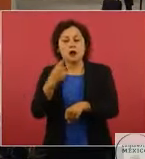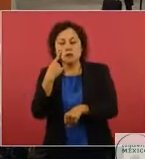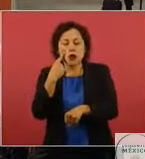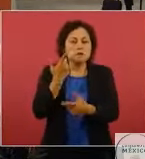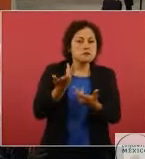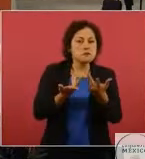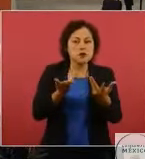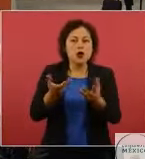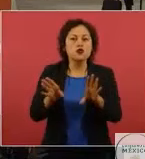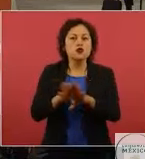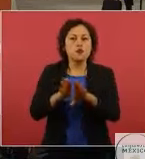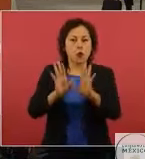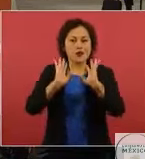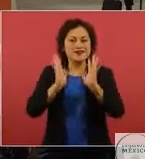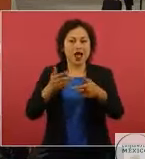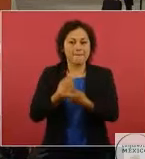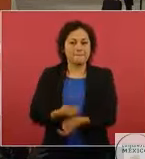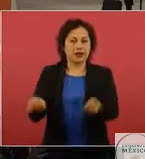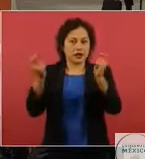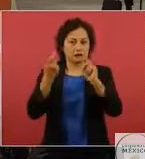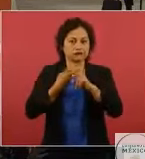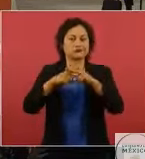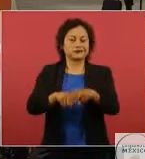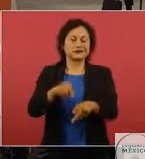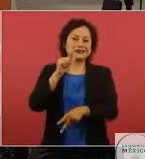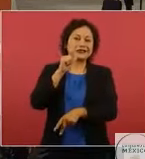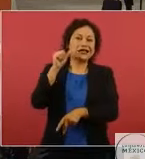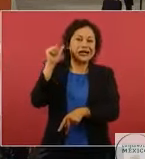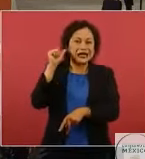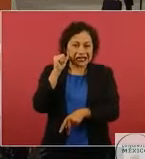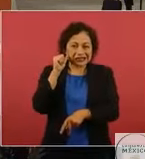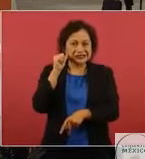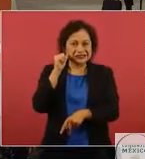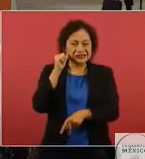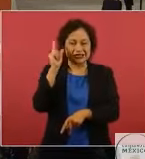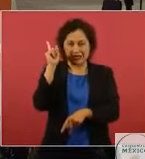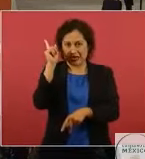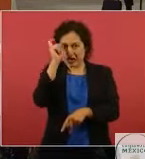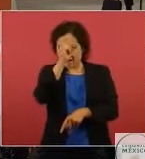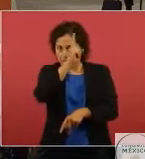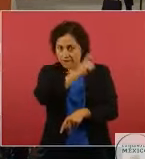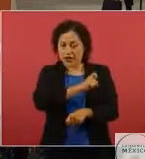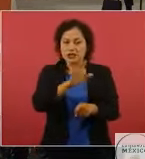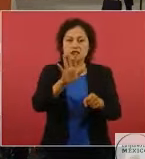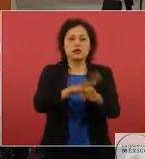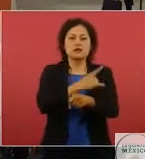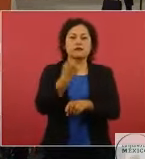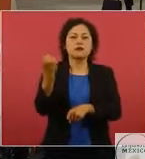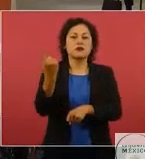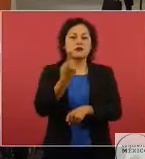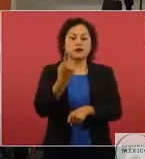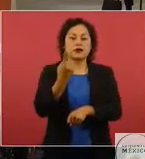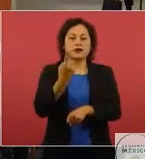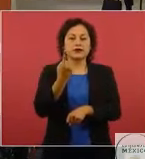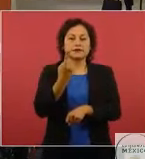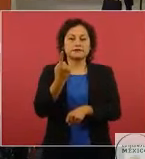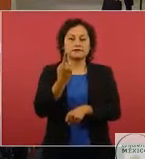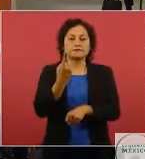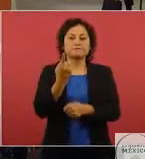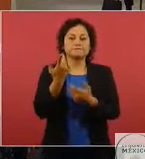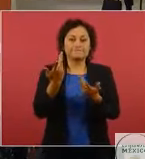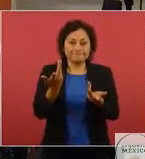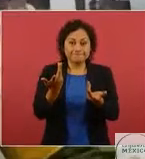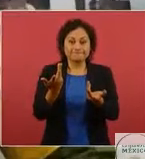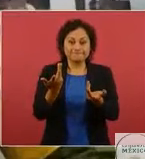emplearlos. No pudimos el día de ayer por las cuestiones de lo que se